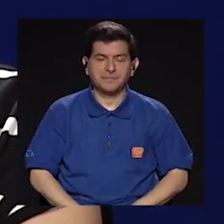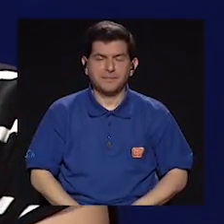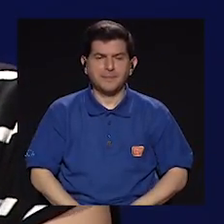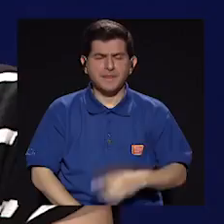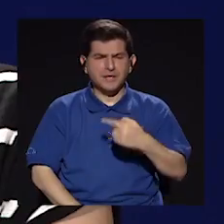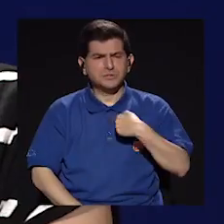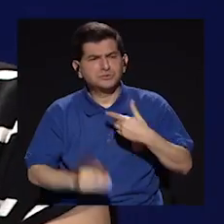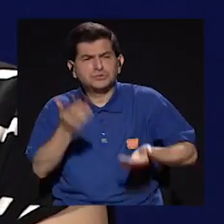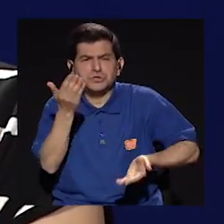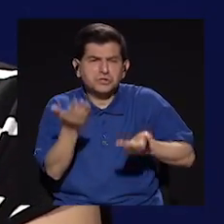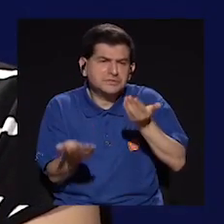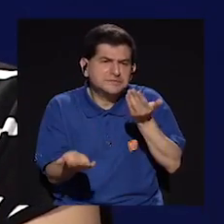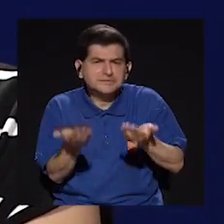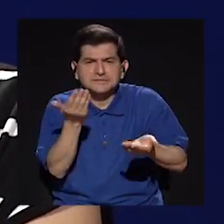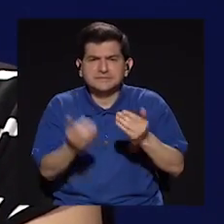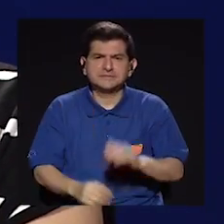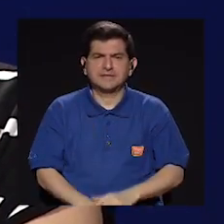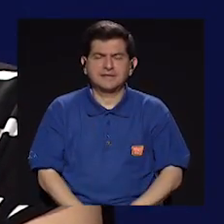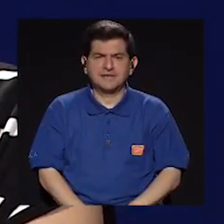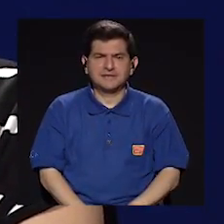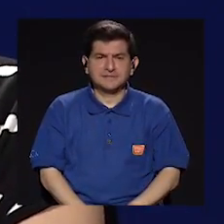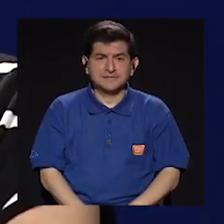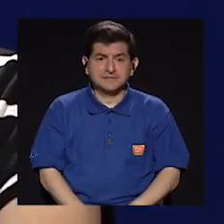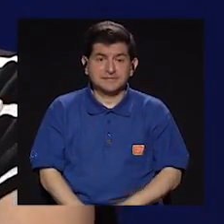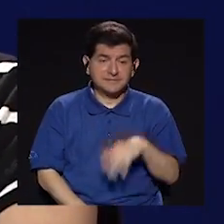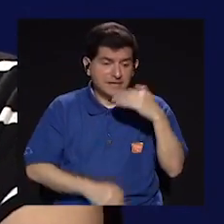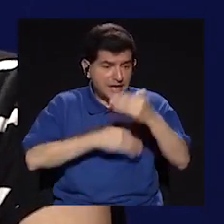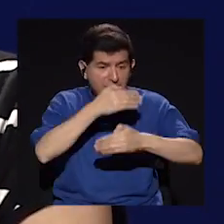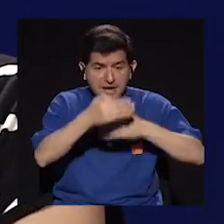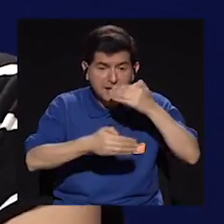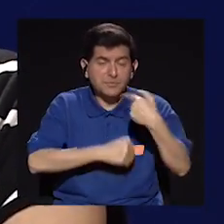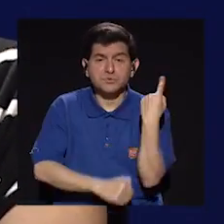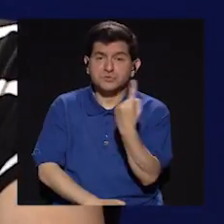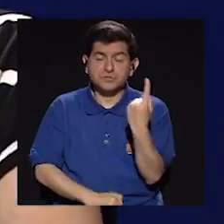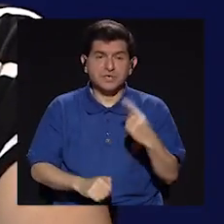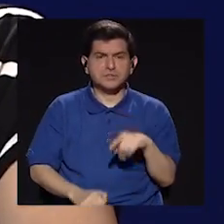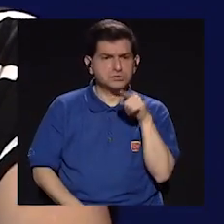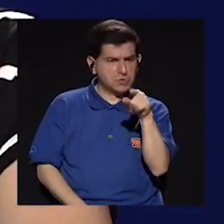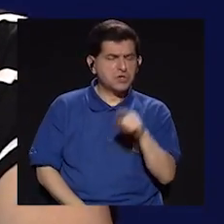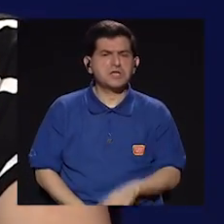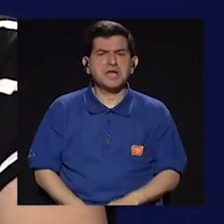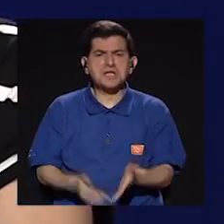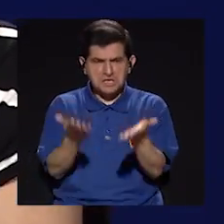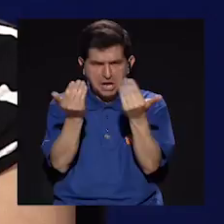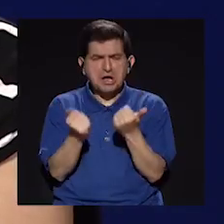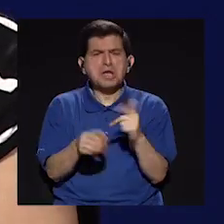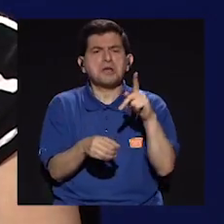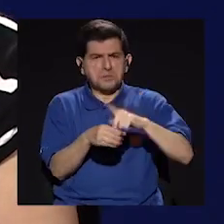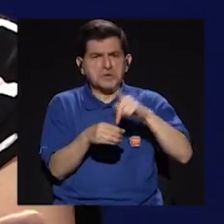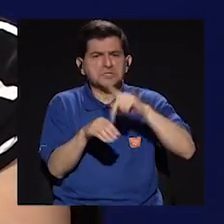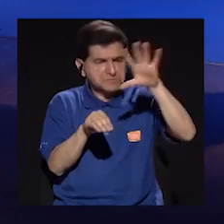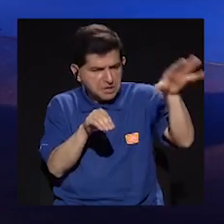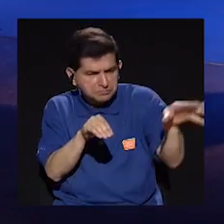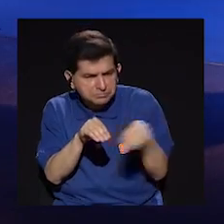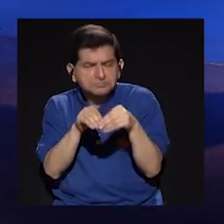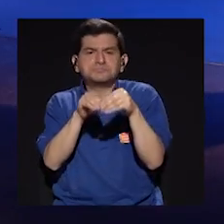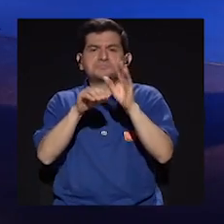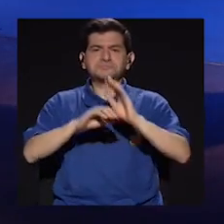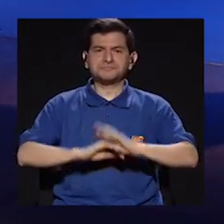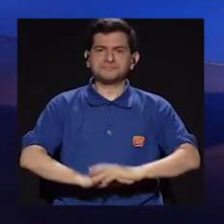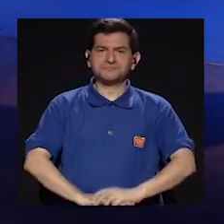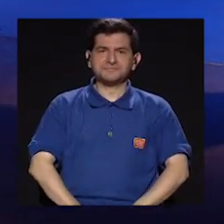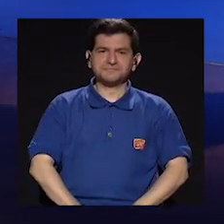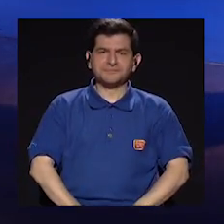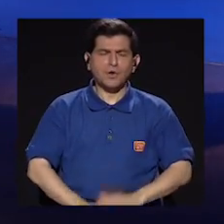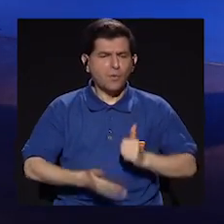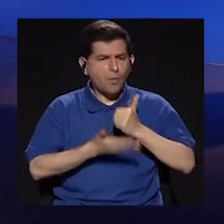Pero venía yo un poco, en este camino guí como sola y ella se quiso como involucrar y